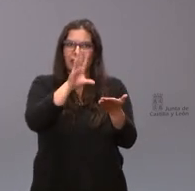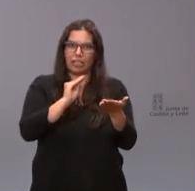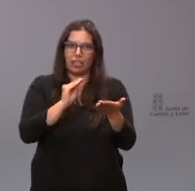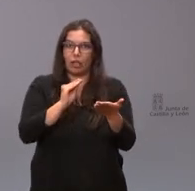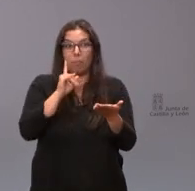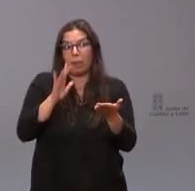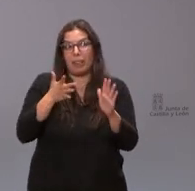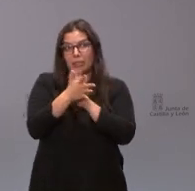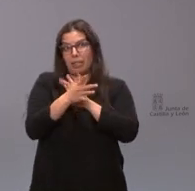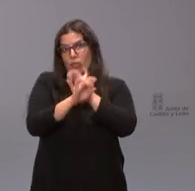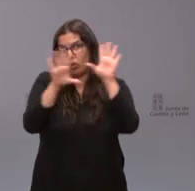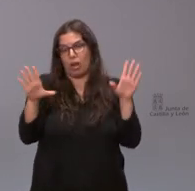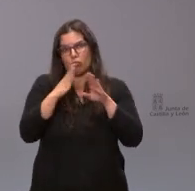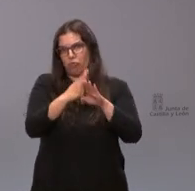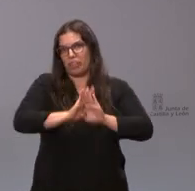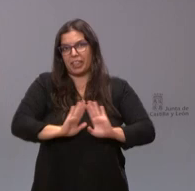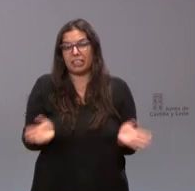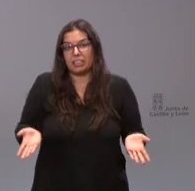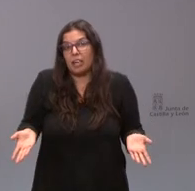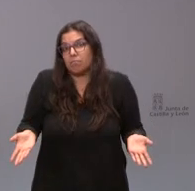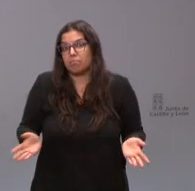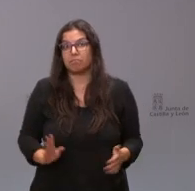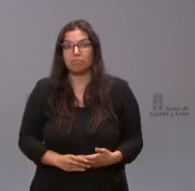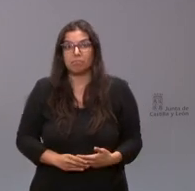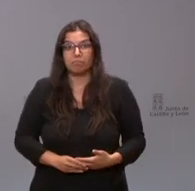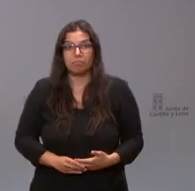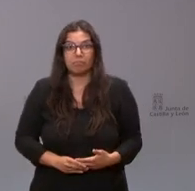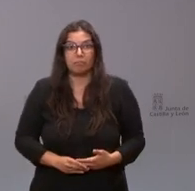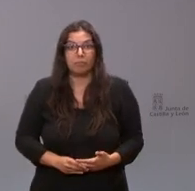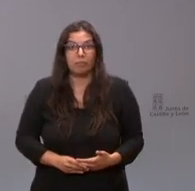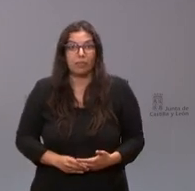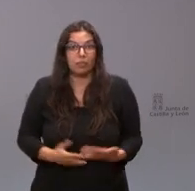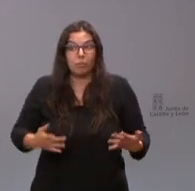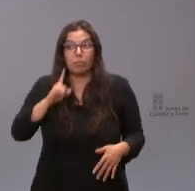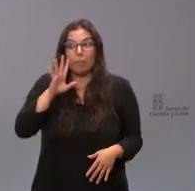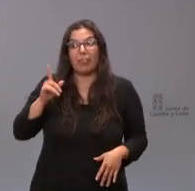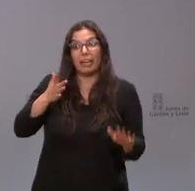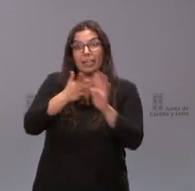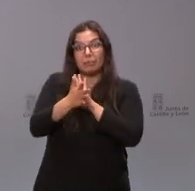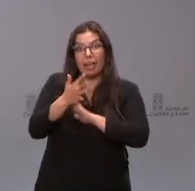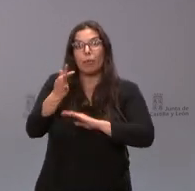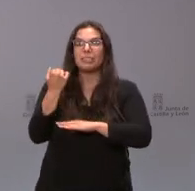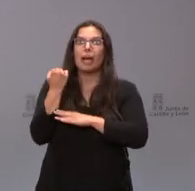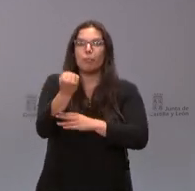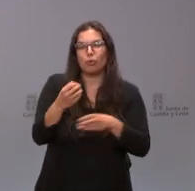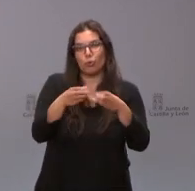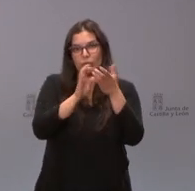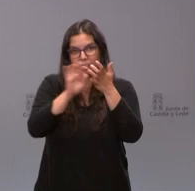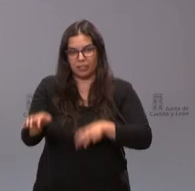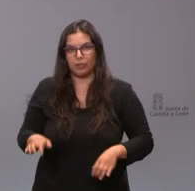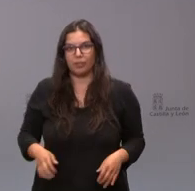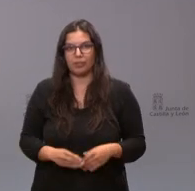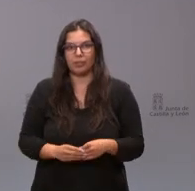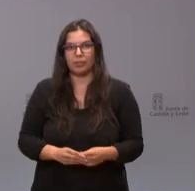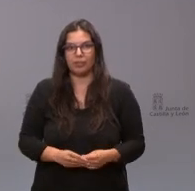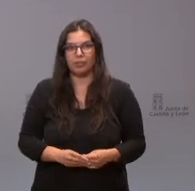que lo ha aclarado suficientemente bien y de ese punto de vista no solamente me parece que lo ha aclarado sino que cuenta con el apoyo de la Junta de Castilla y León culpa